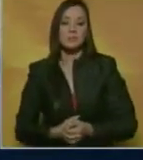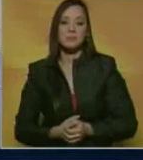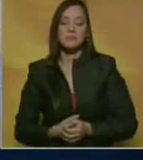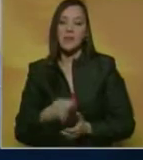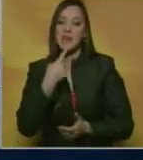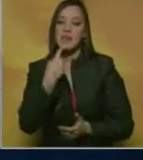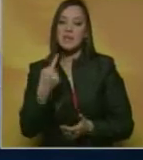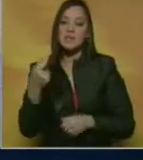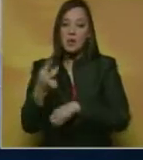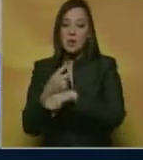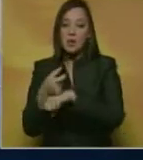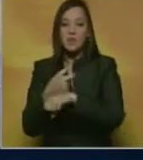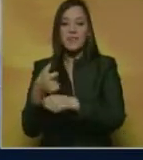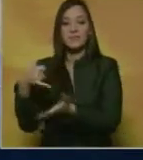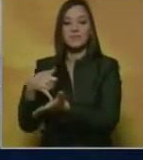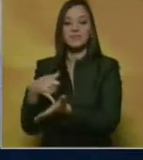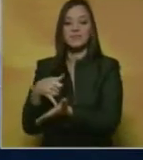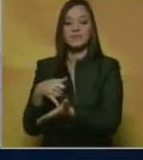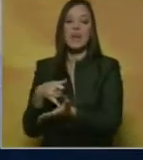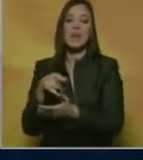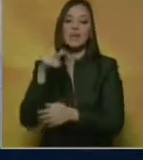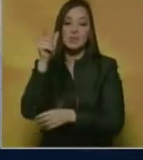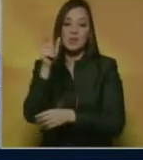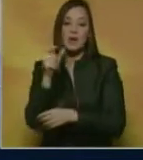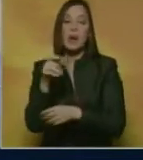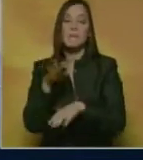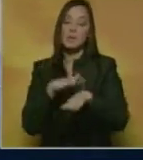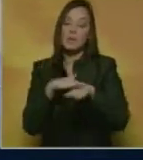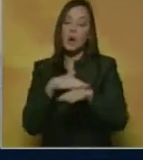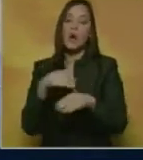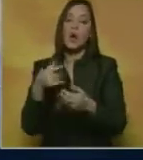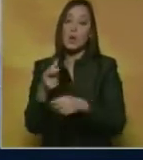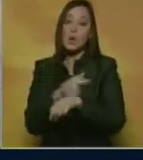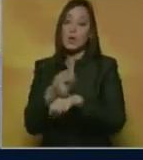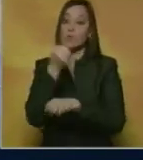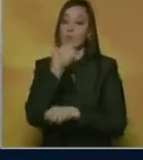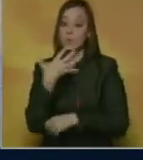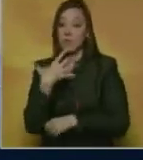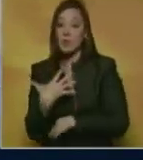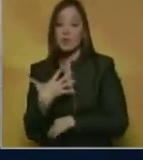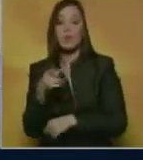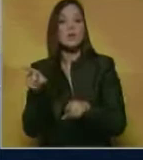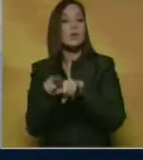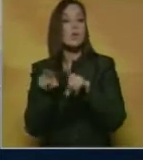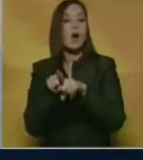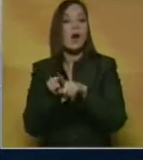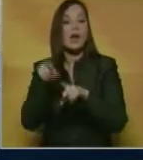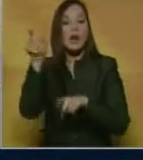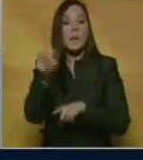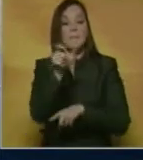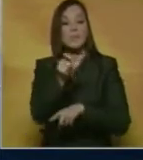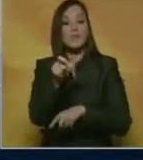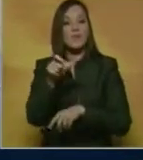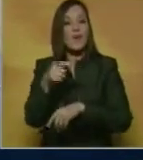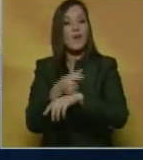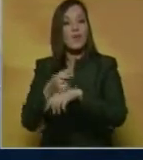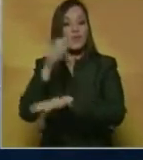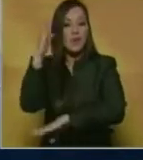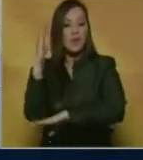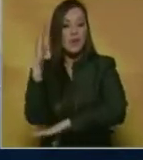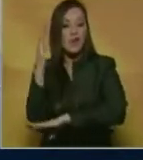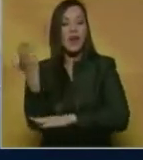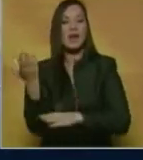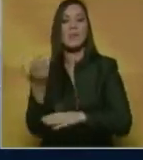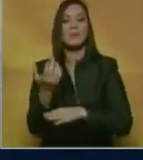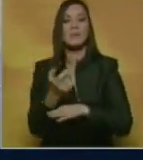eficientes, no solo como el de Henry Falcón, sino también como el de Alfredo Ramos. Yo quiero decirle a estos legisladores que pareciera desconocer